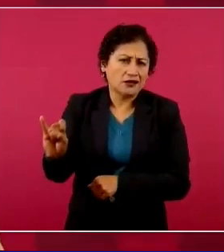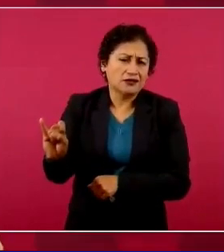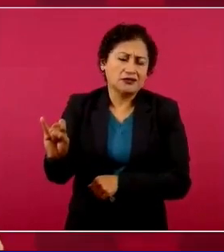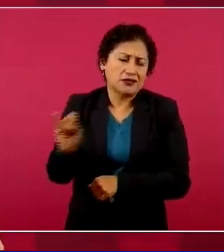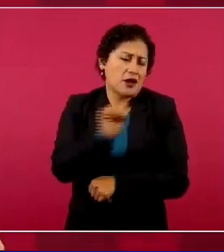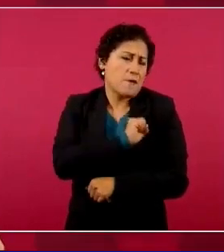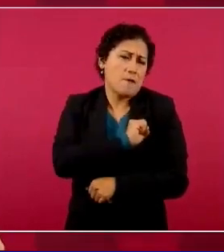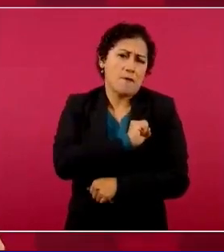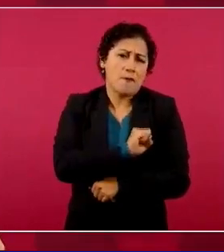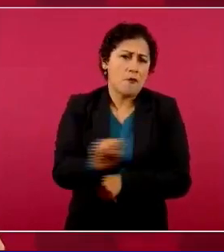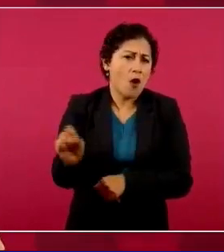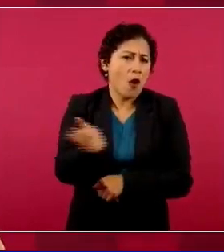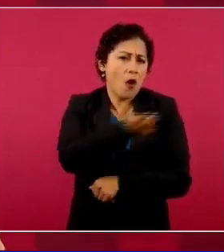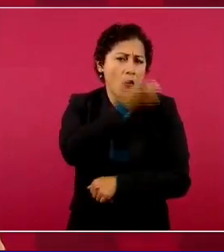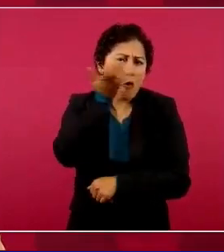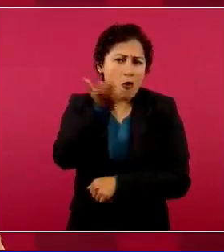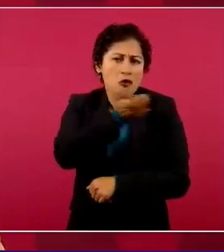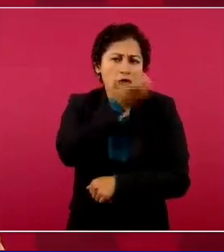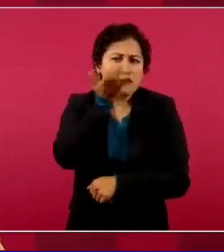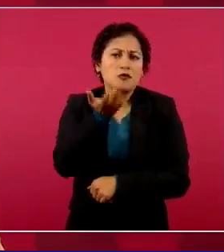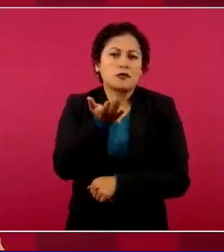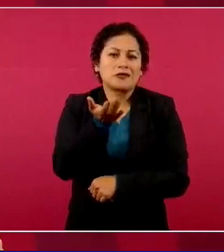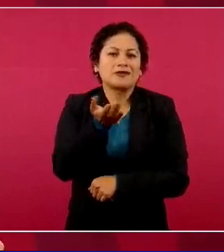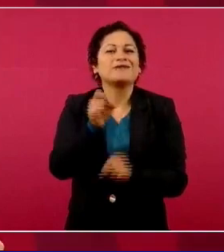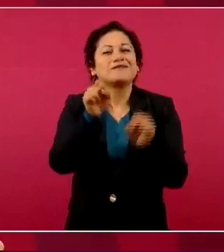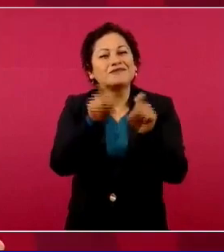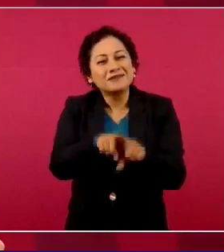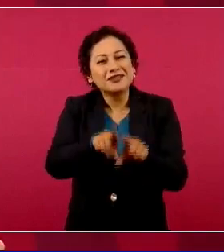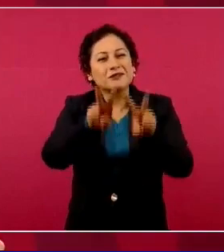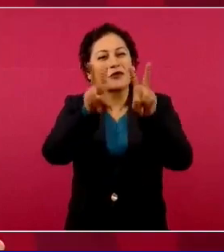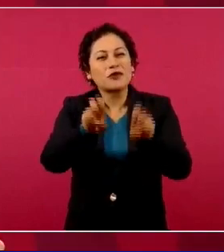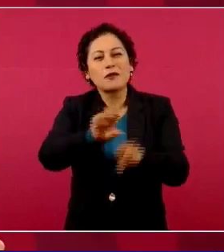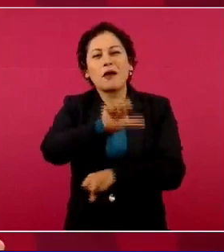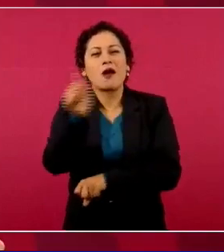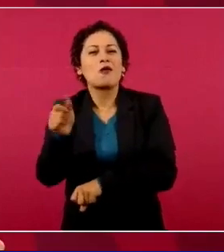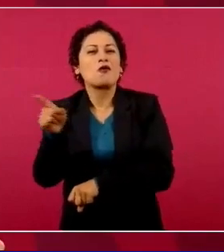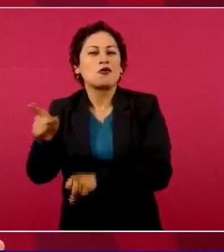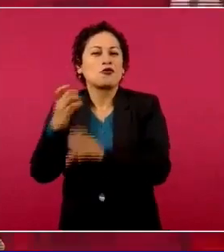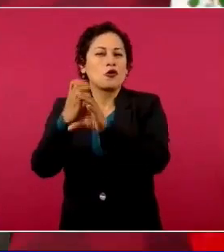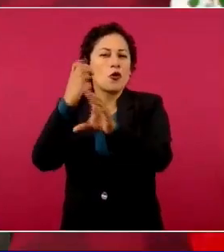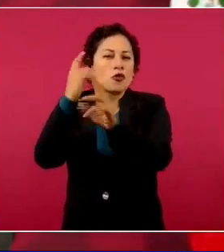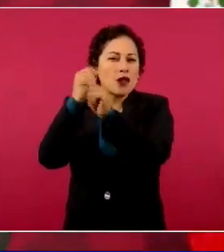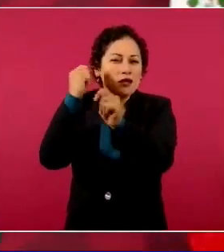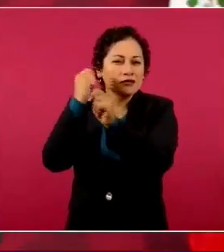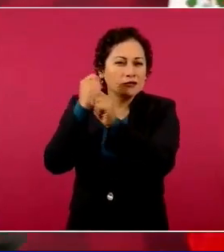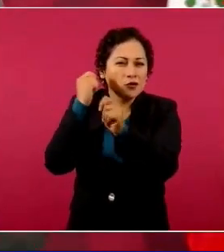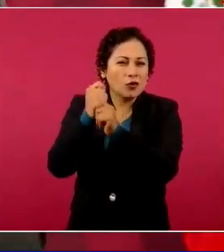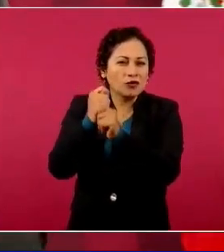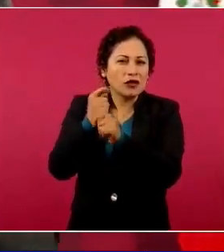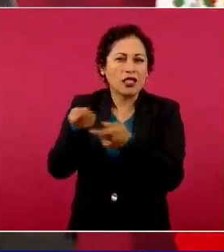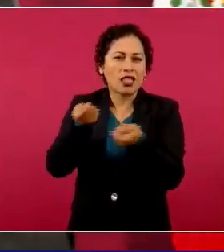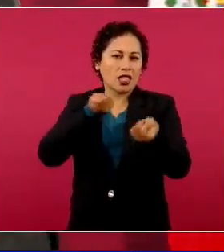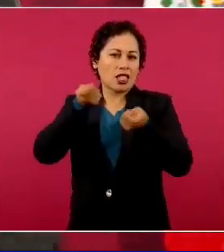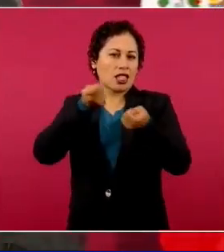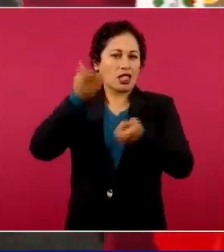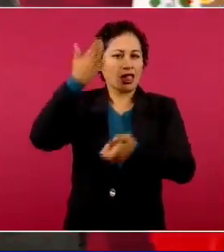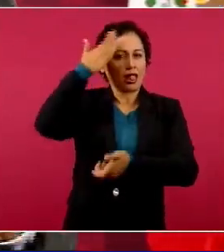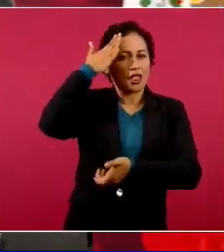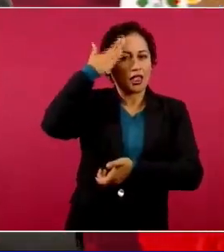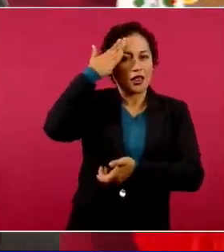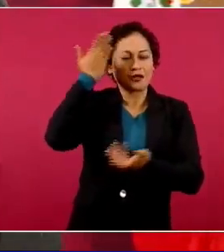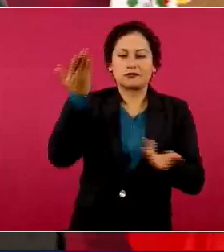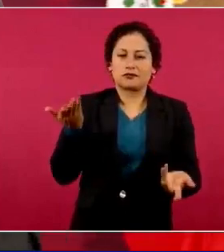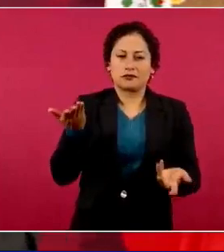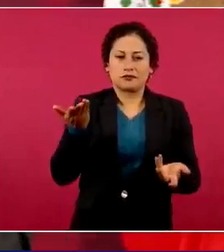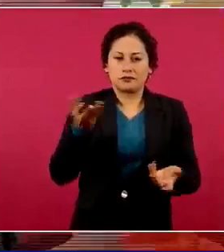pasa también con los transportistas, no es el hombre